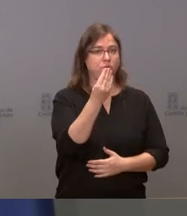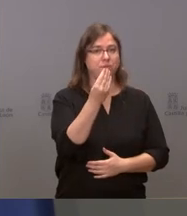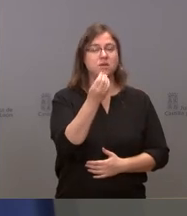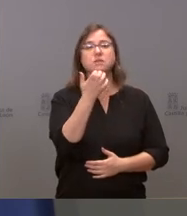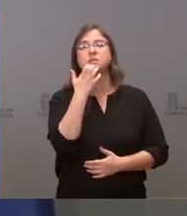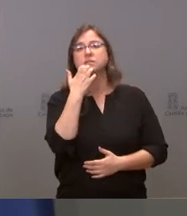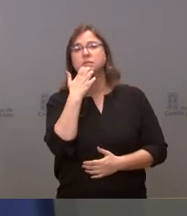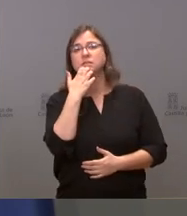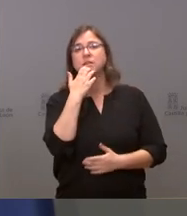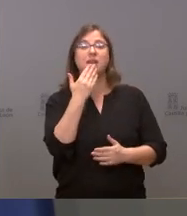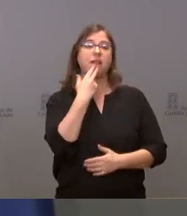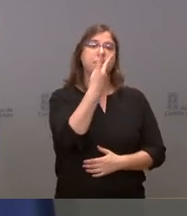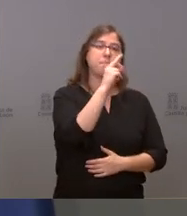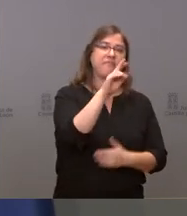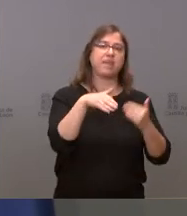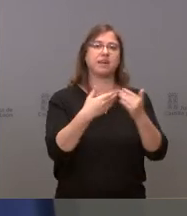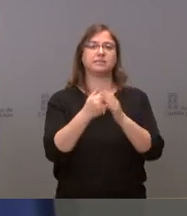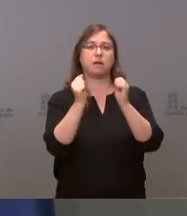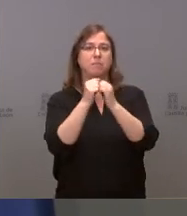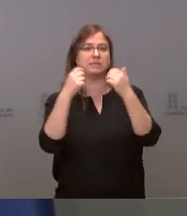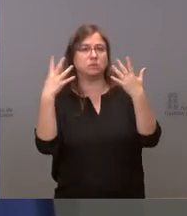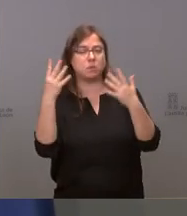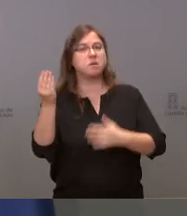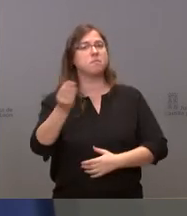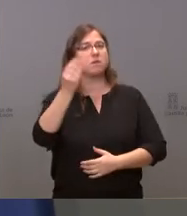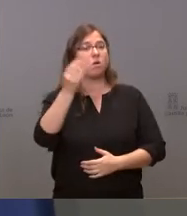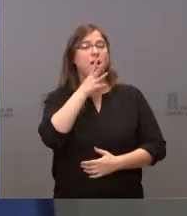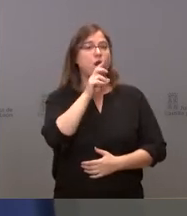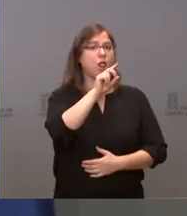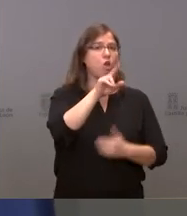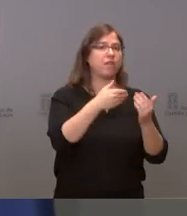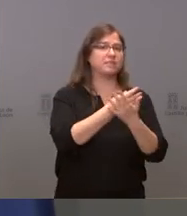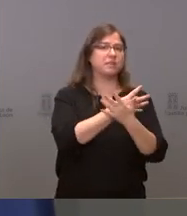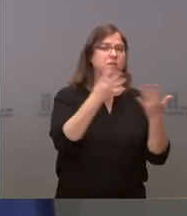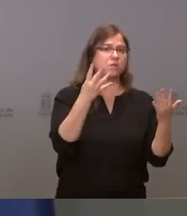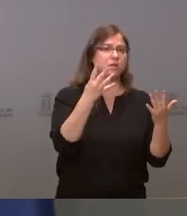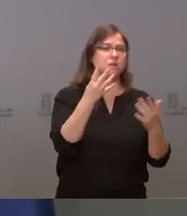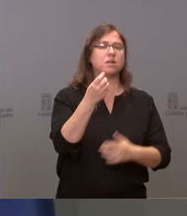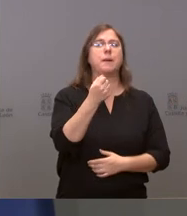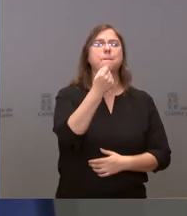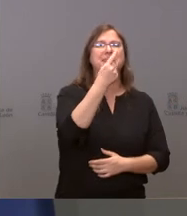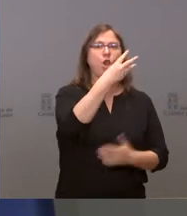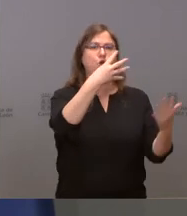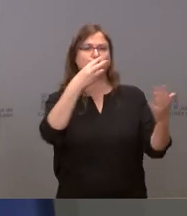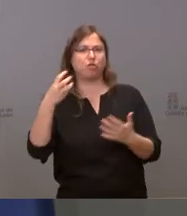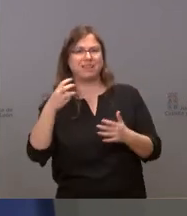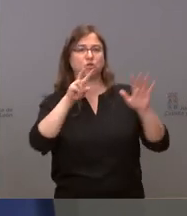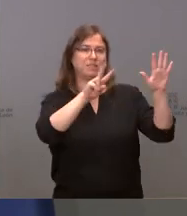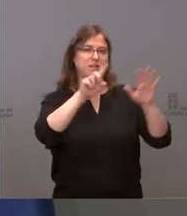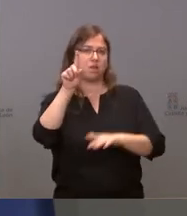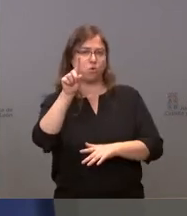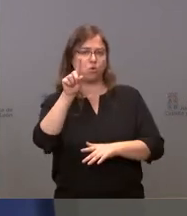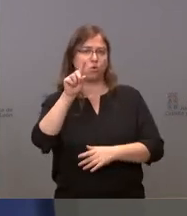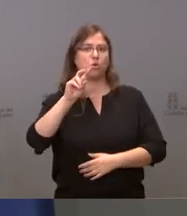en los tramos de edad de 20 a 29. Ahora mismo, de 12 a 19, estamos en la incidencia de 1.871. Es la